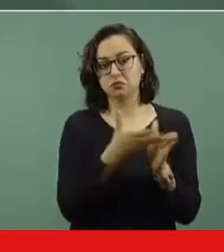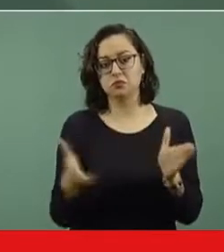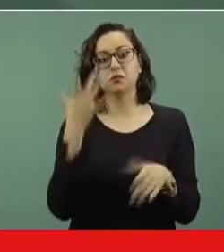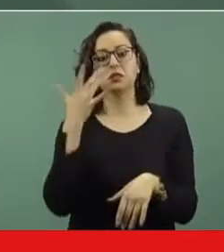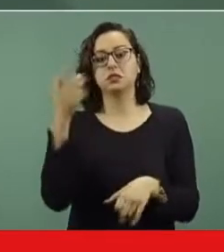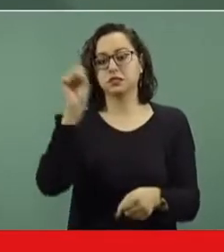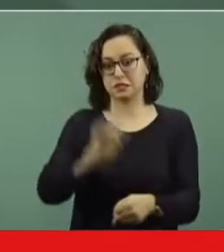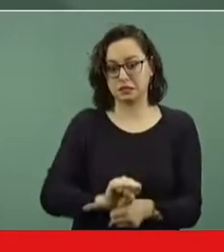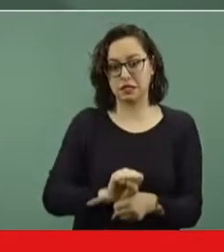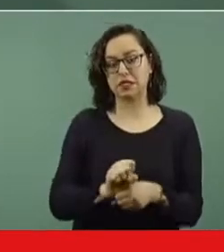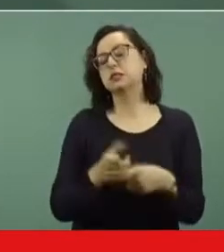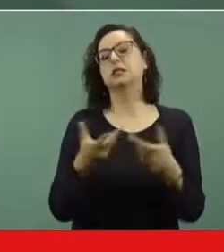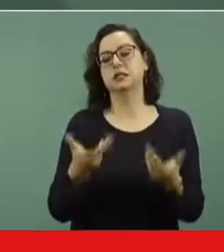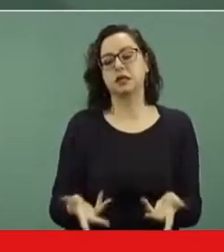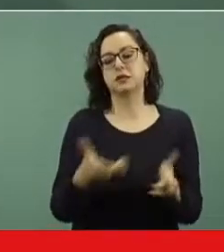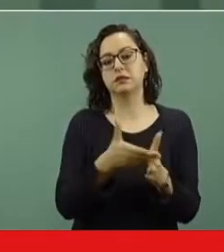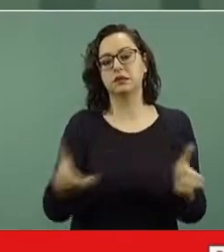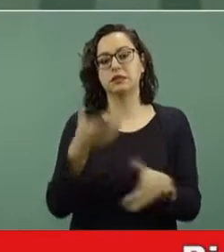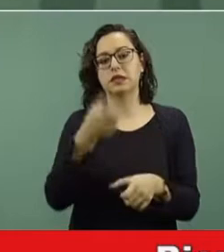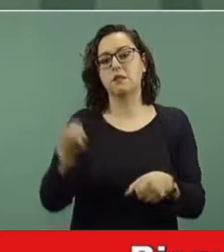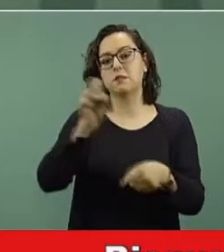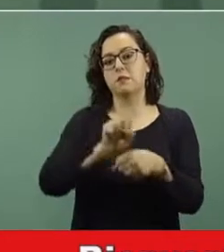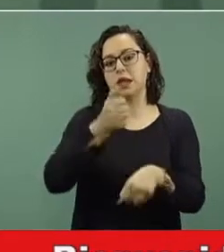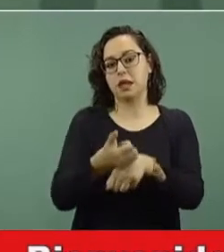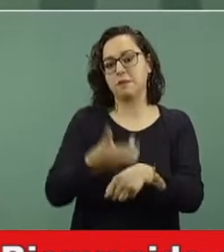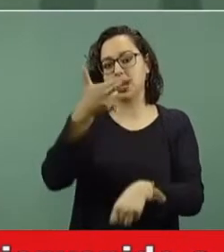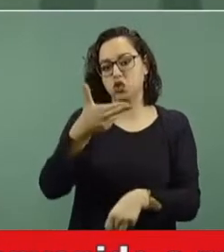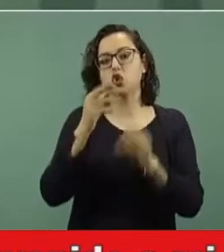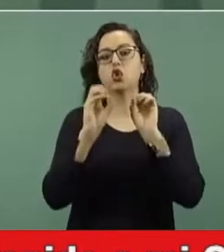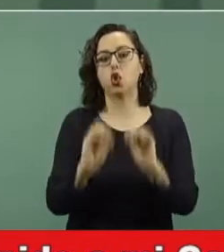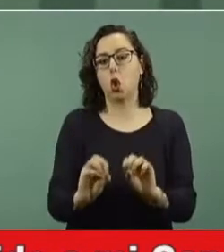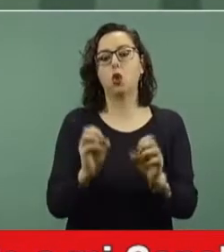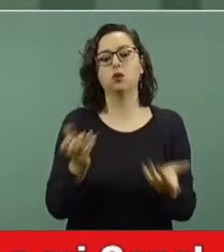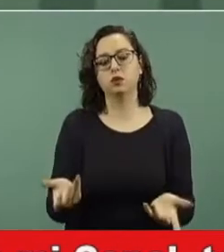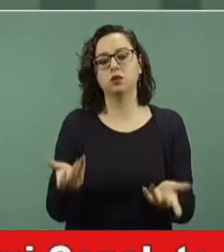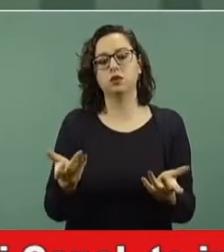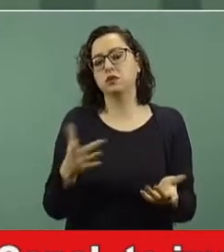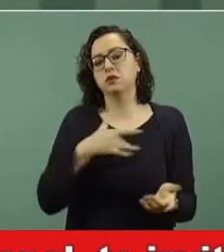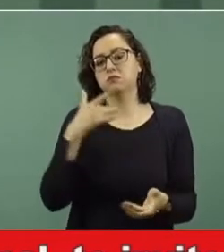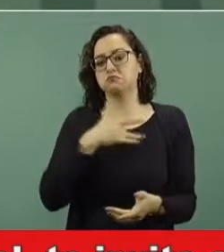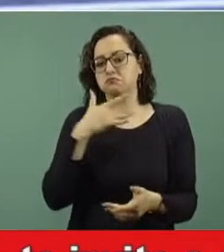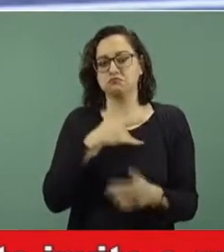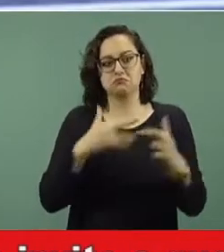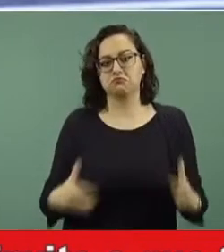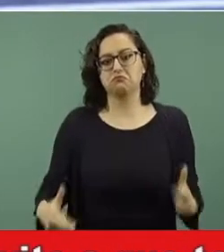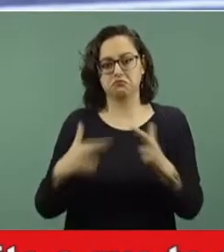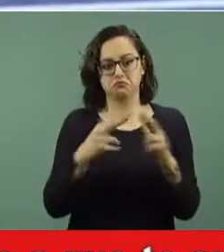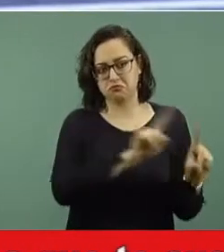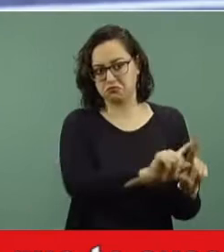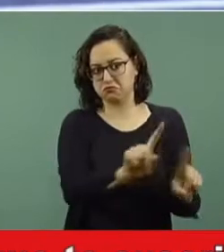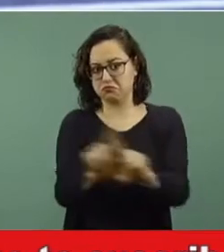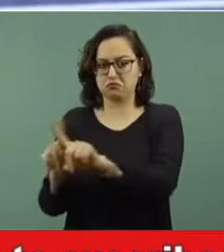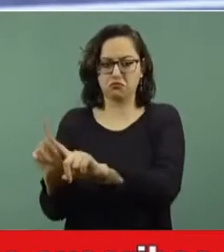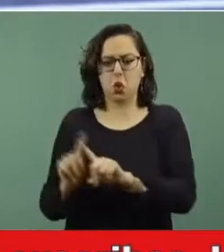semana mayor o este periodo, ya sea de reflexión, recogimiento por razones religiosas o de